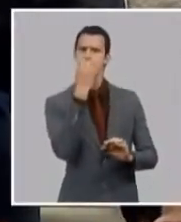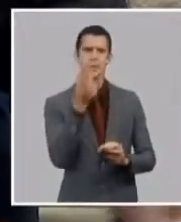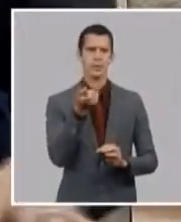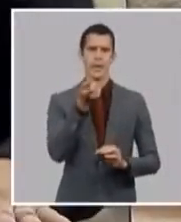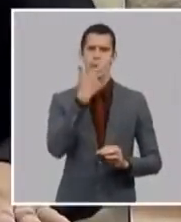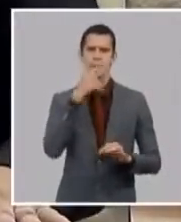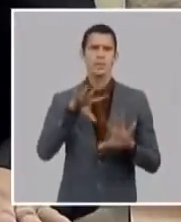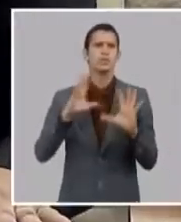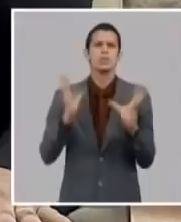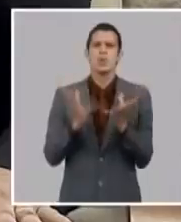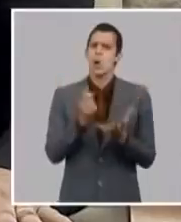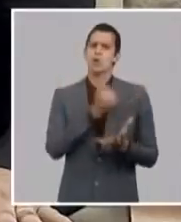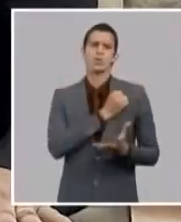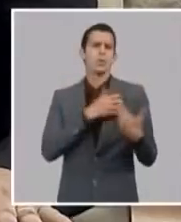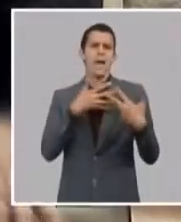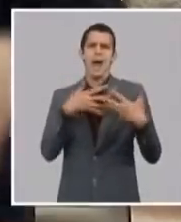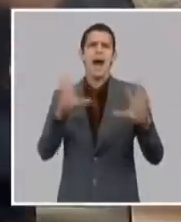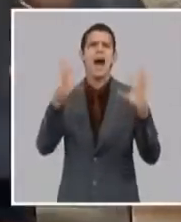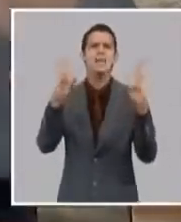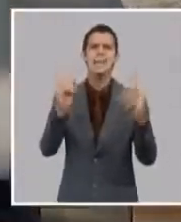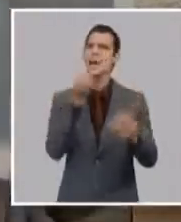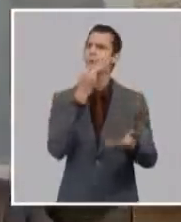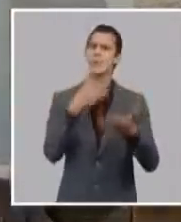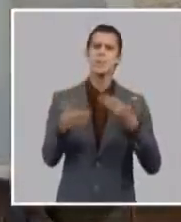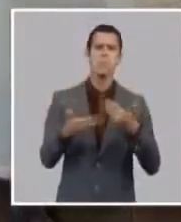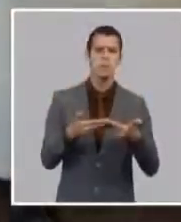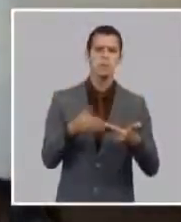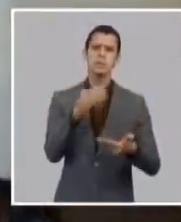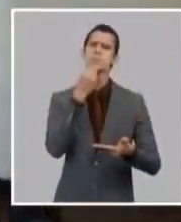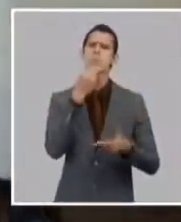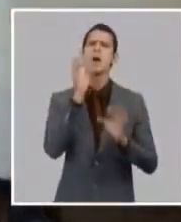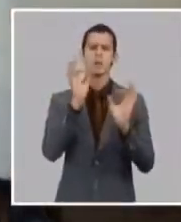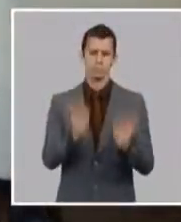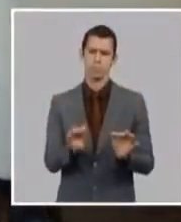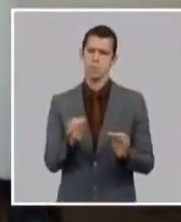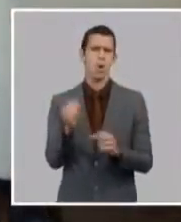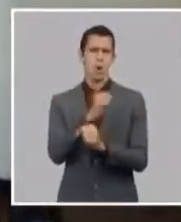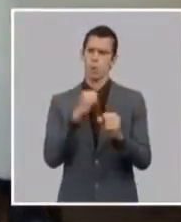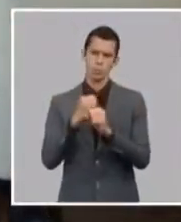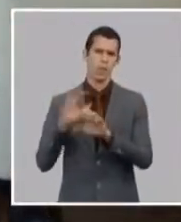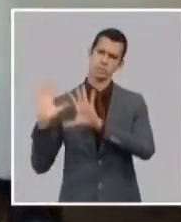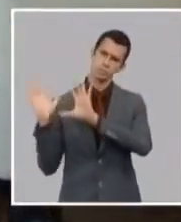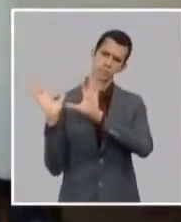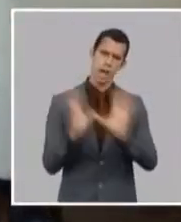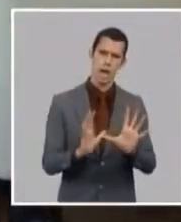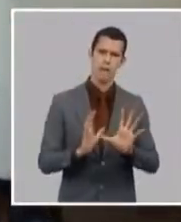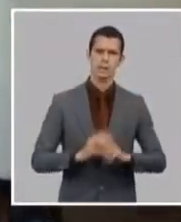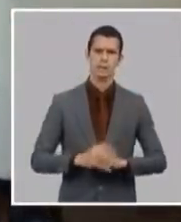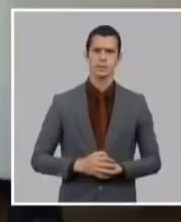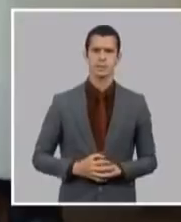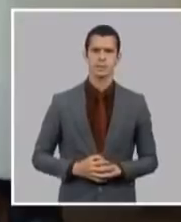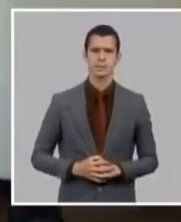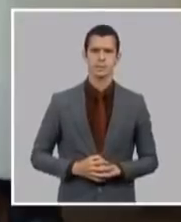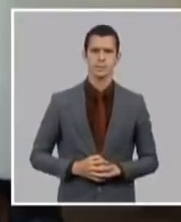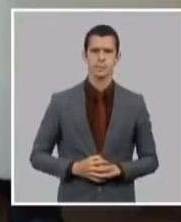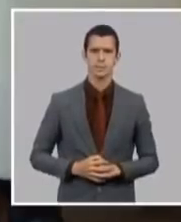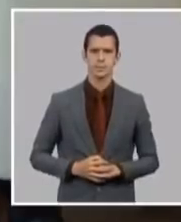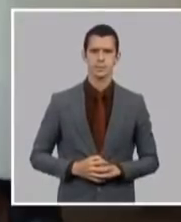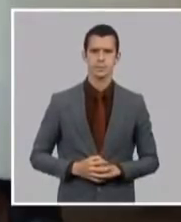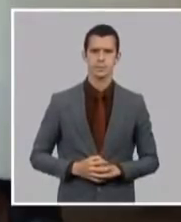la estamos tomando hasta el 31 de diciembre después haremos una nueva valoración pero ¿qué quiere decir eso? que usted